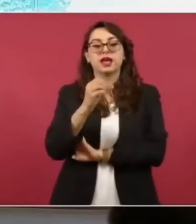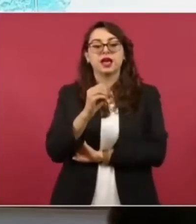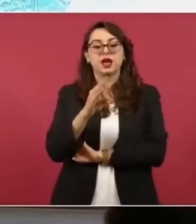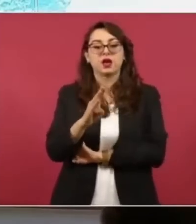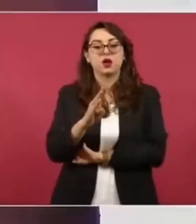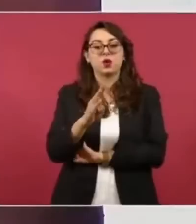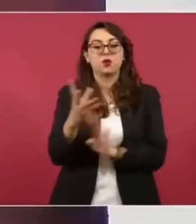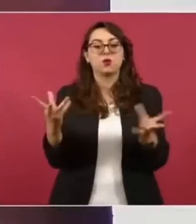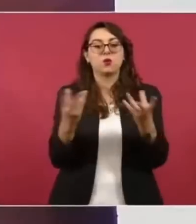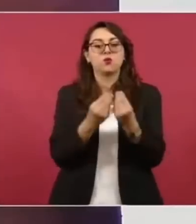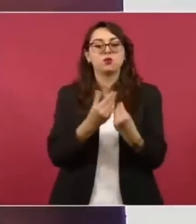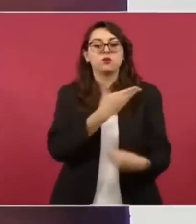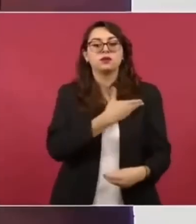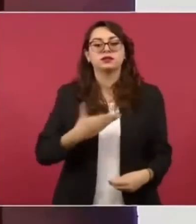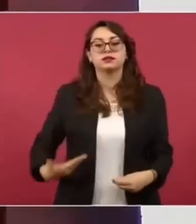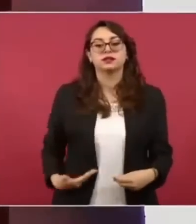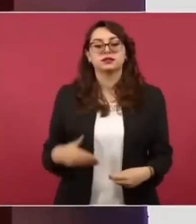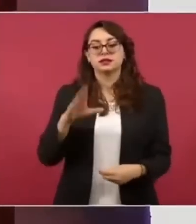con calderón